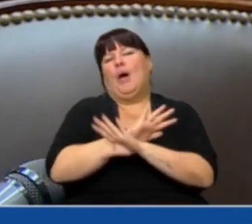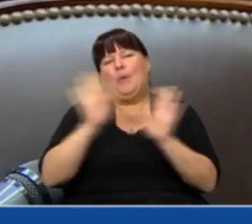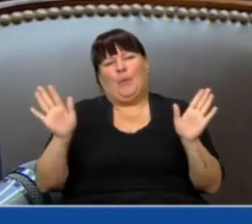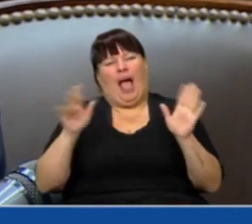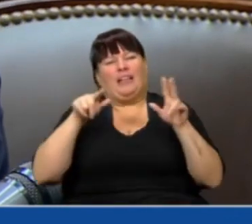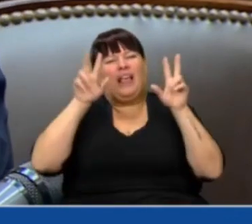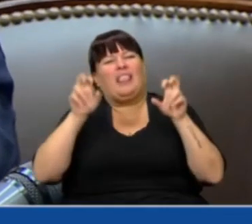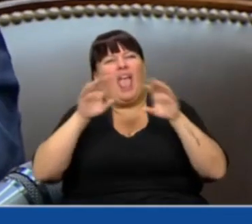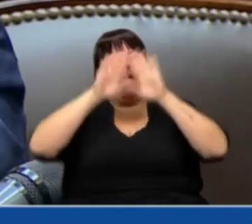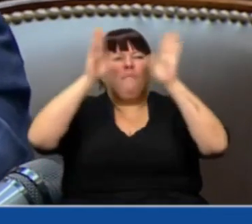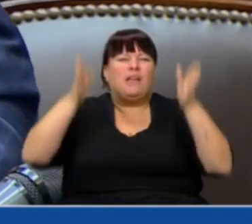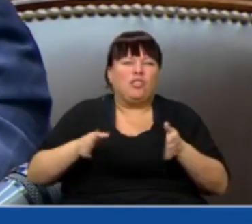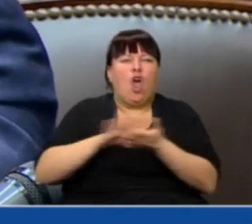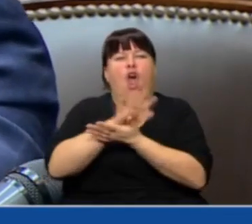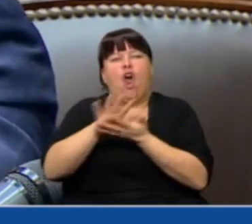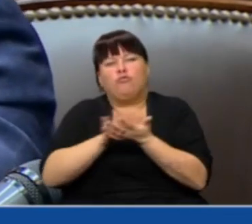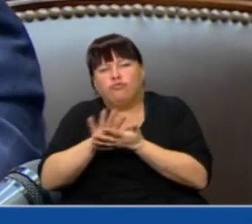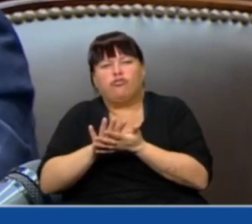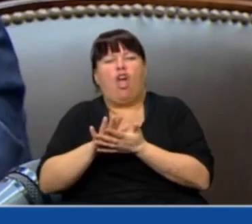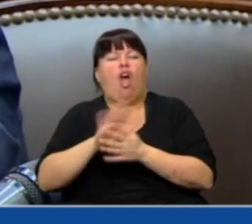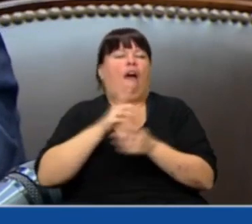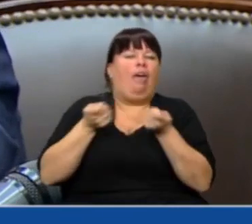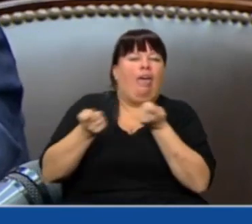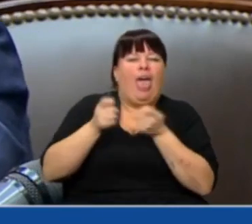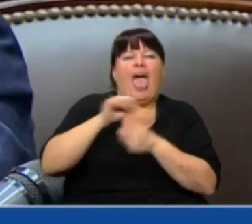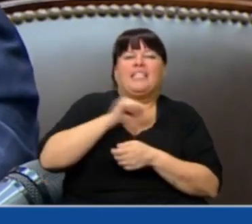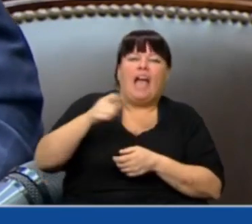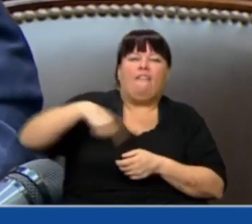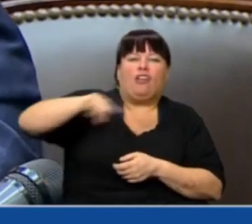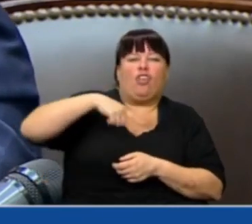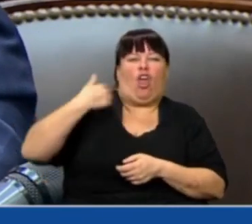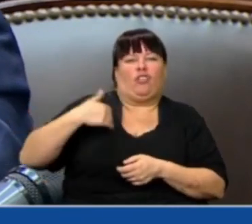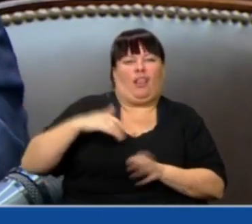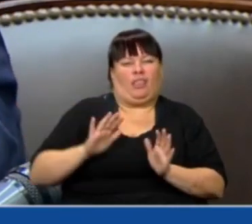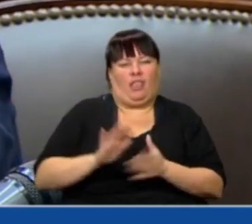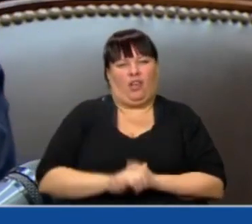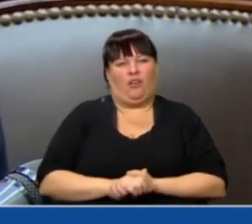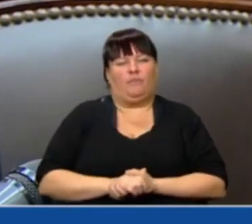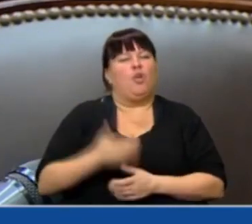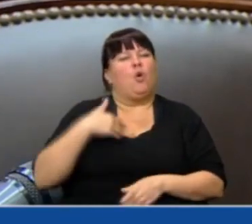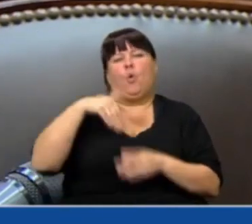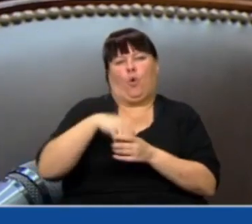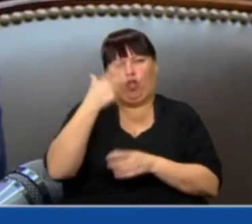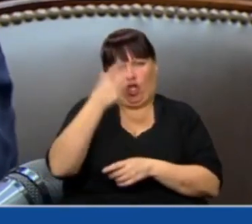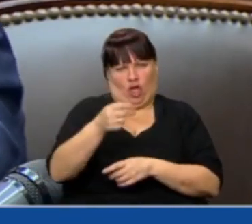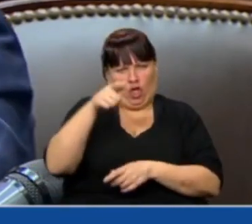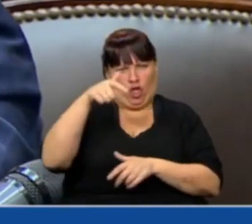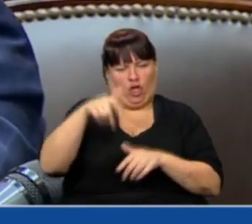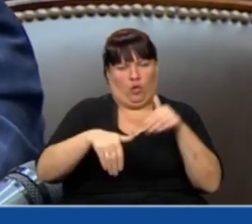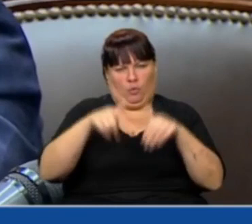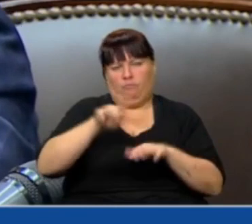estos enclaves institucionales de corrupción y mecanismo de estafa a los argentinos. Voy a votar negativamente